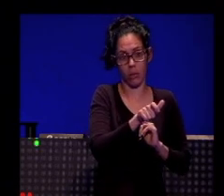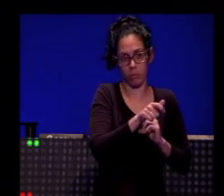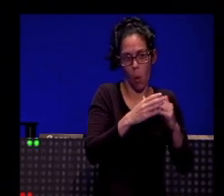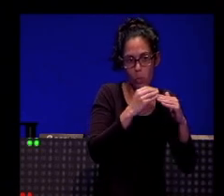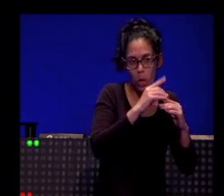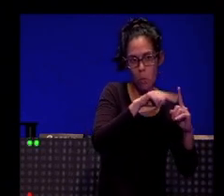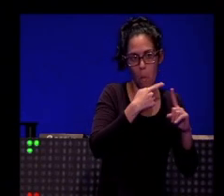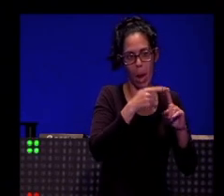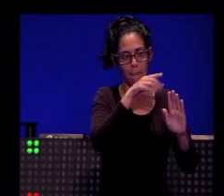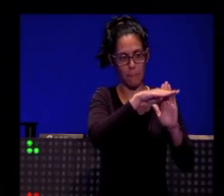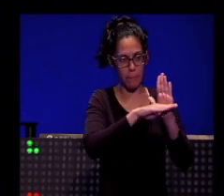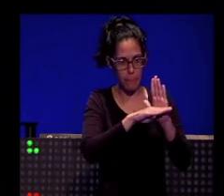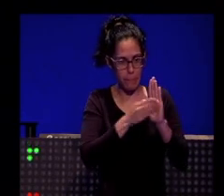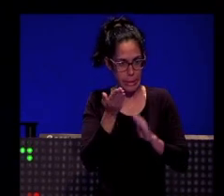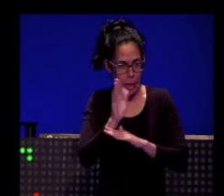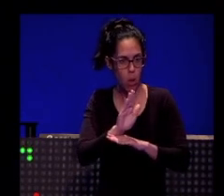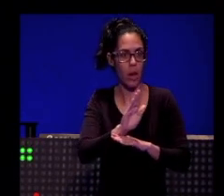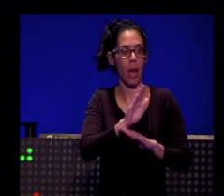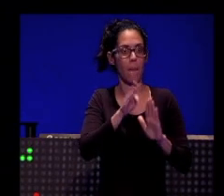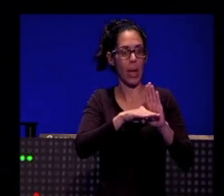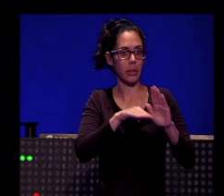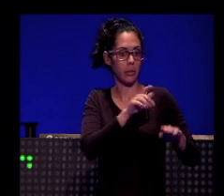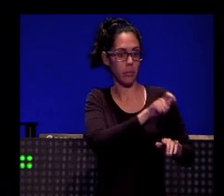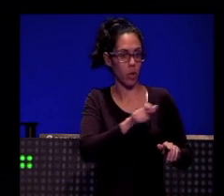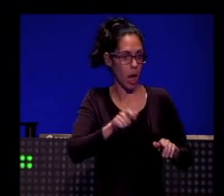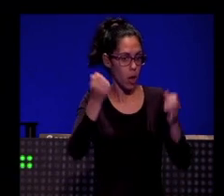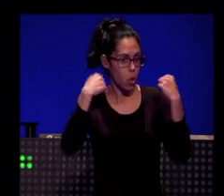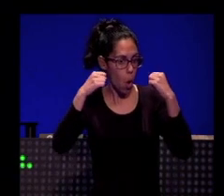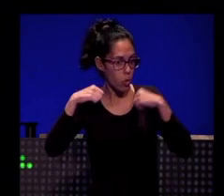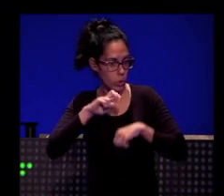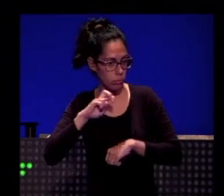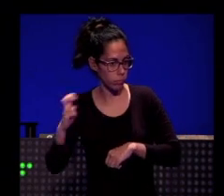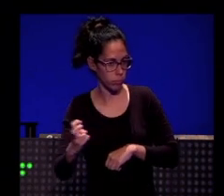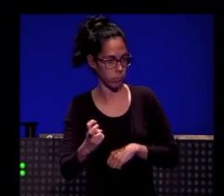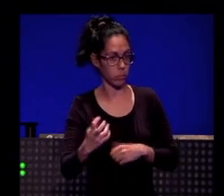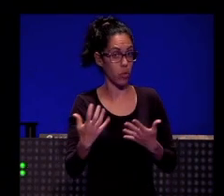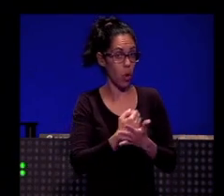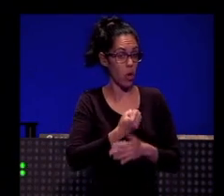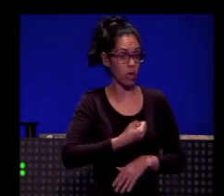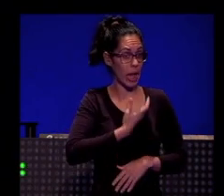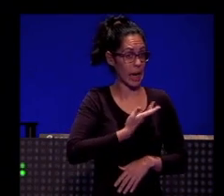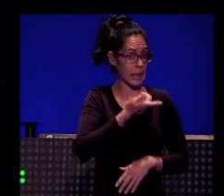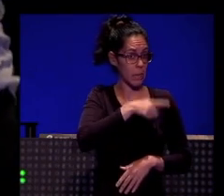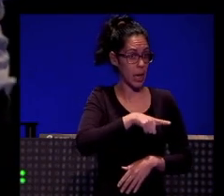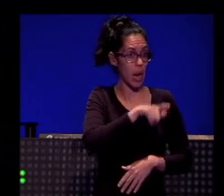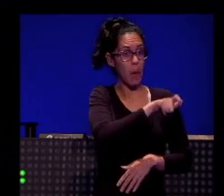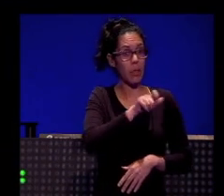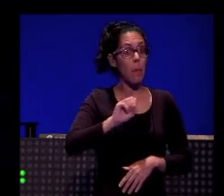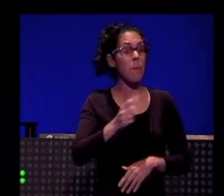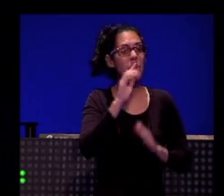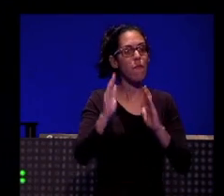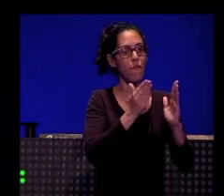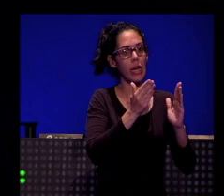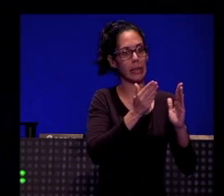coaches e incluso con los talents, porque llegamos a todos los talents que pasaban la primera fase de audiciones, les